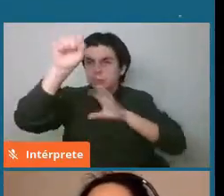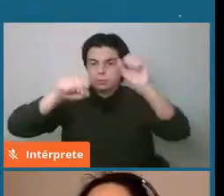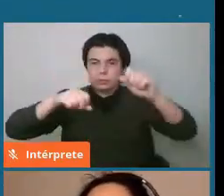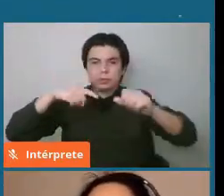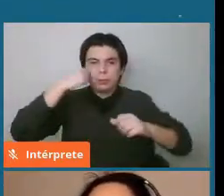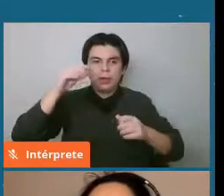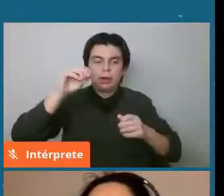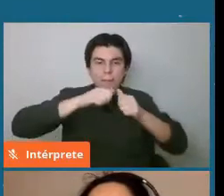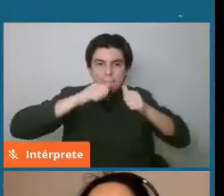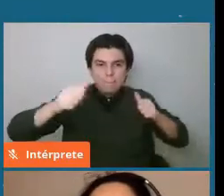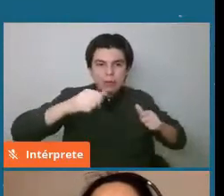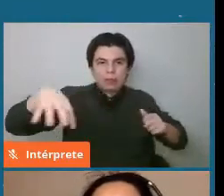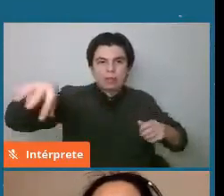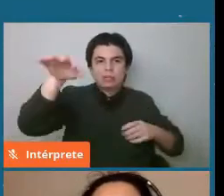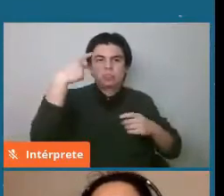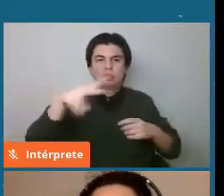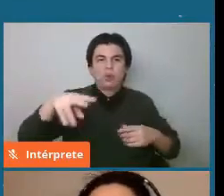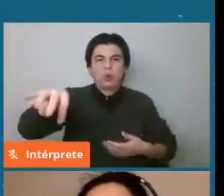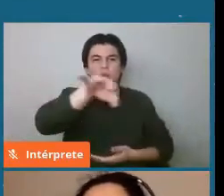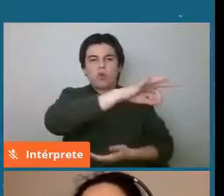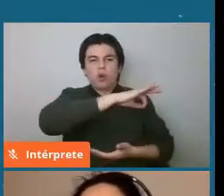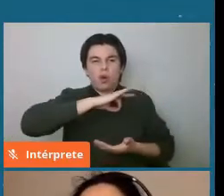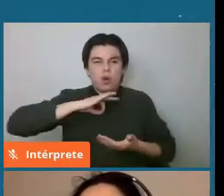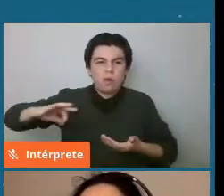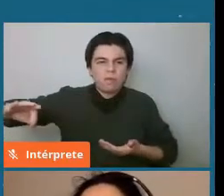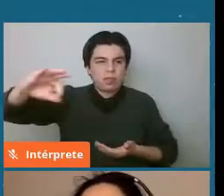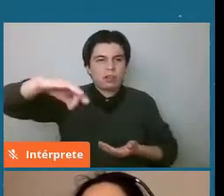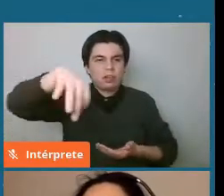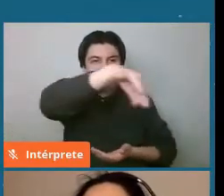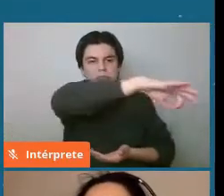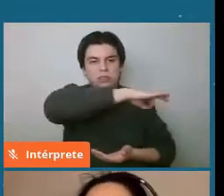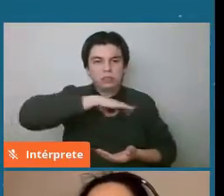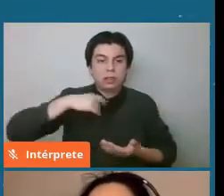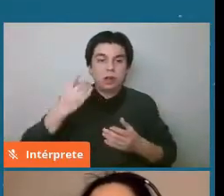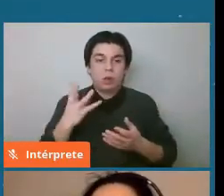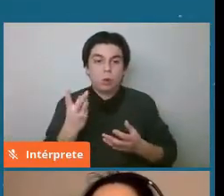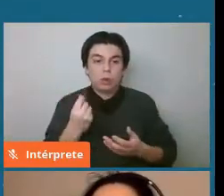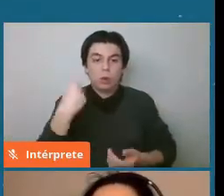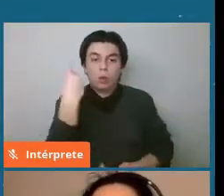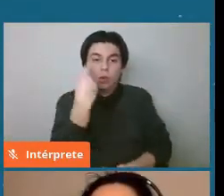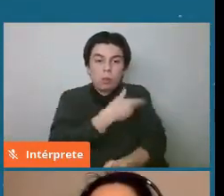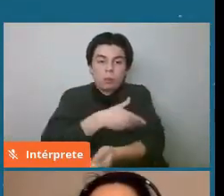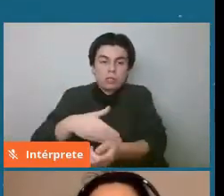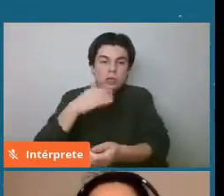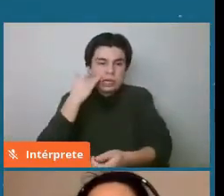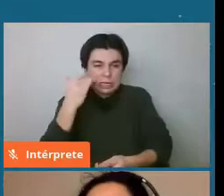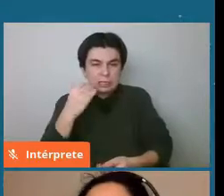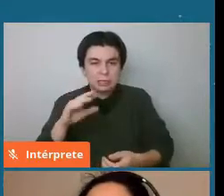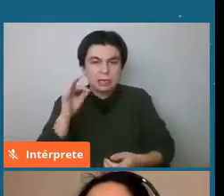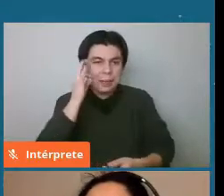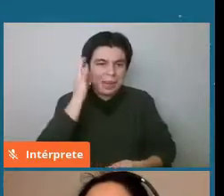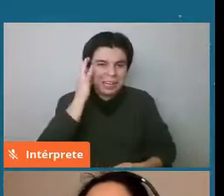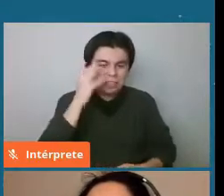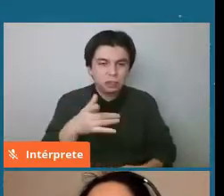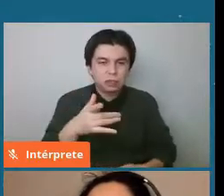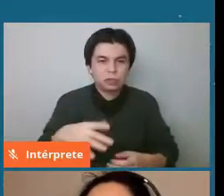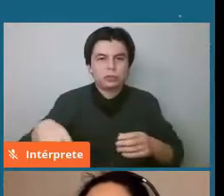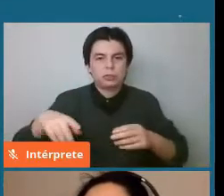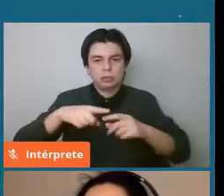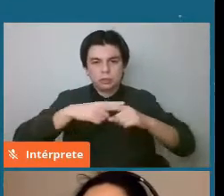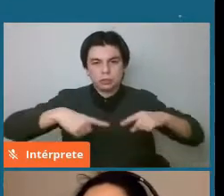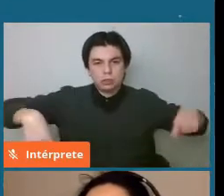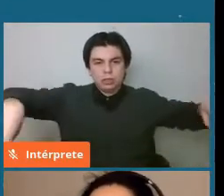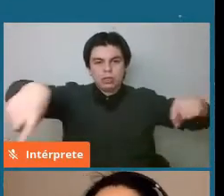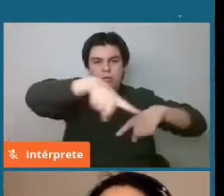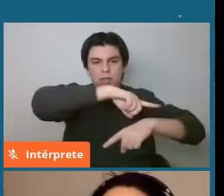estas gran cantidad de asteroides, casi un millón, donde se ven entonces los más amarillitos que son del cinturón principal